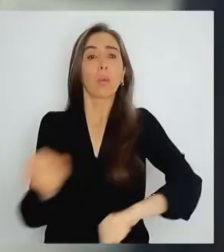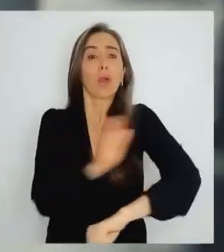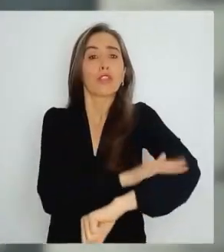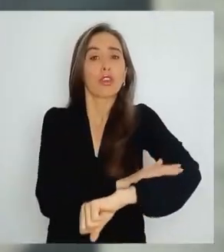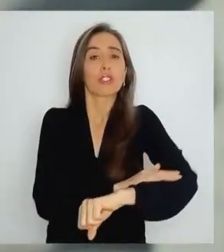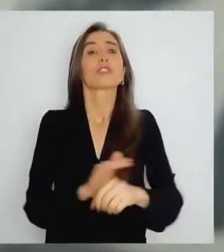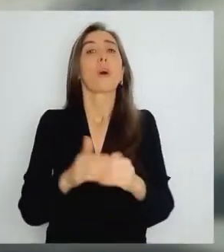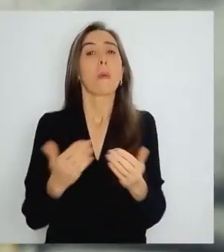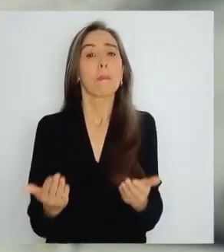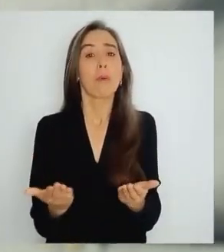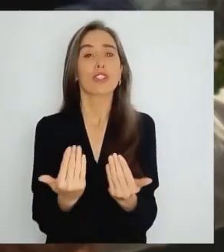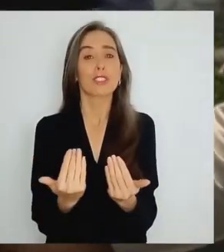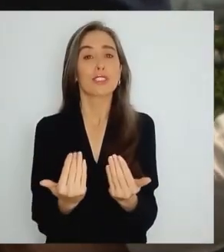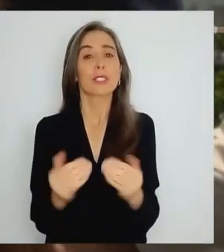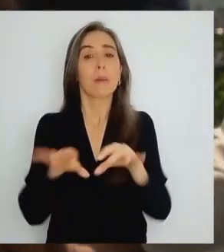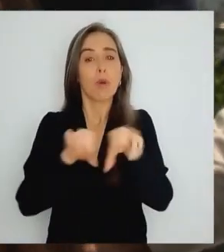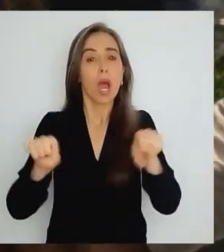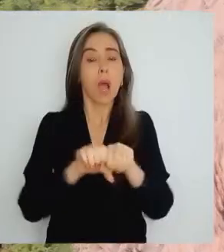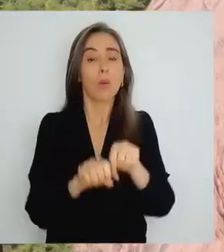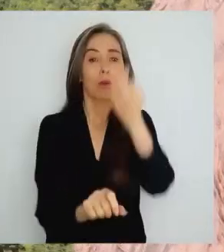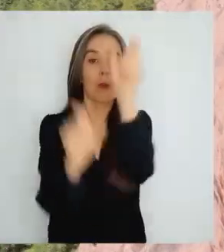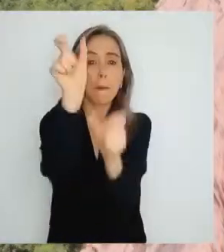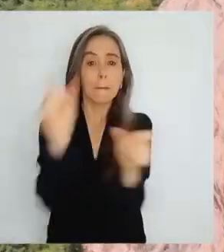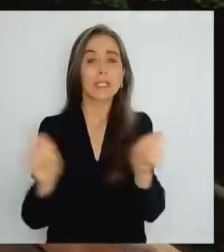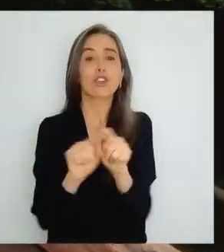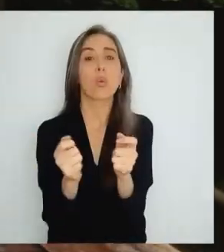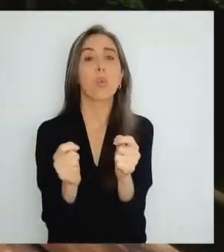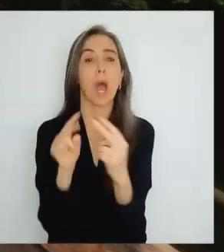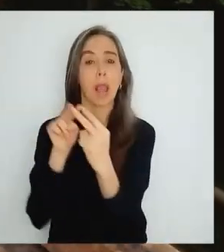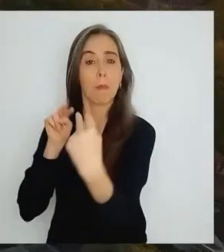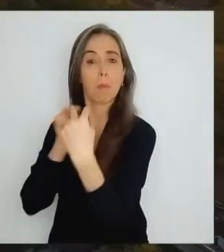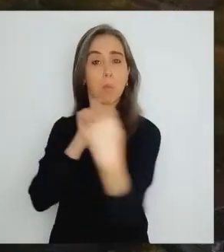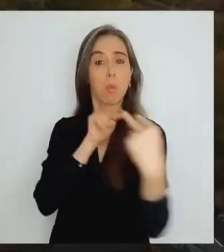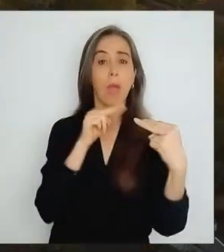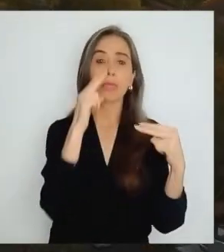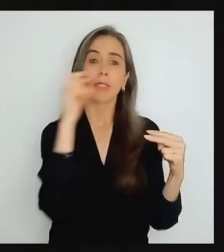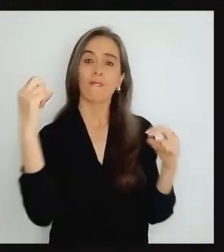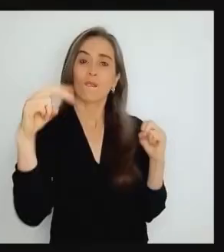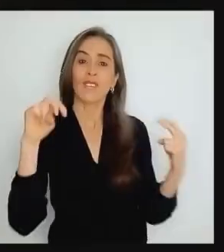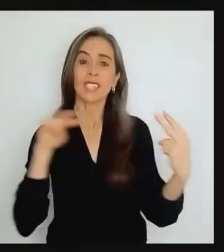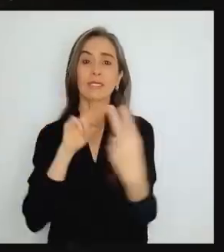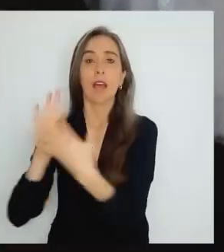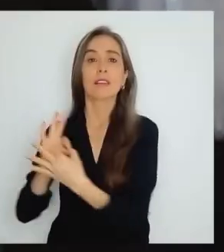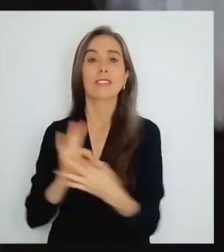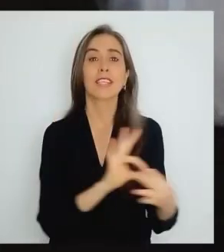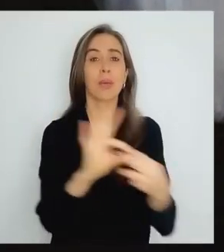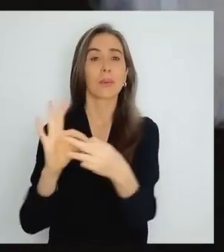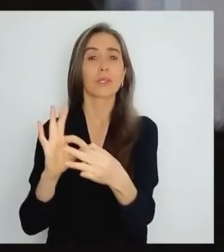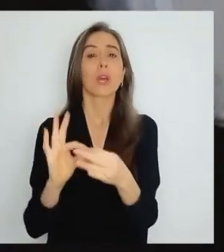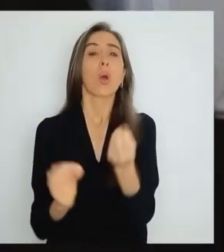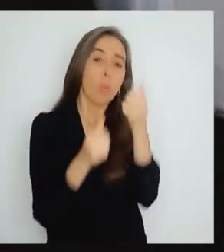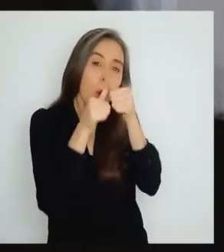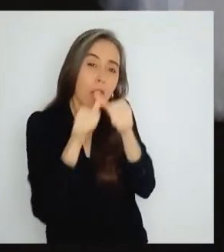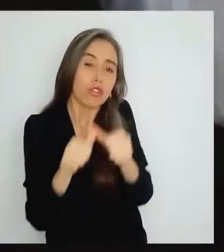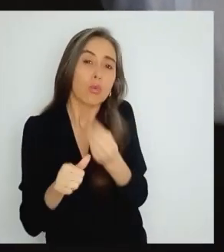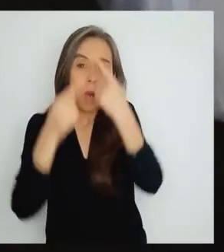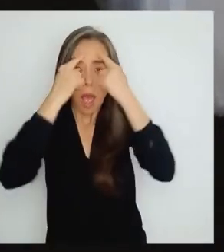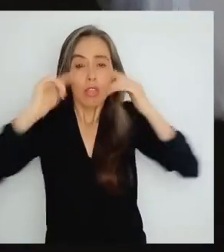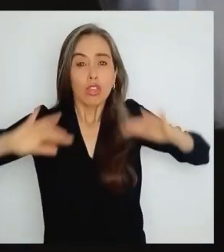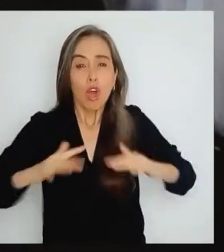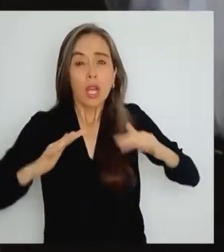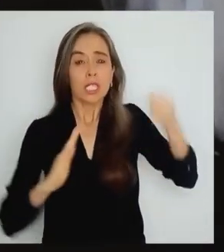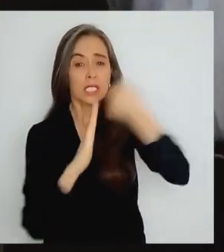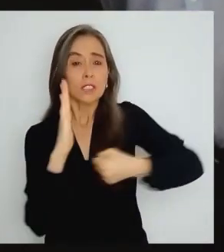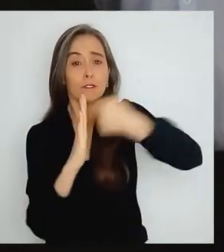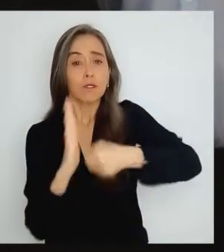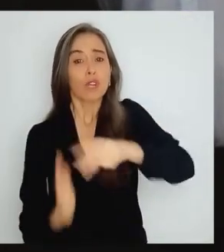otro. Por eso necesitamos acuerdos, puentes que conecten distintos puntos de vista. ¿Cuánto tiempo y cuánto esfuerzo nos